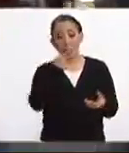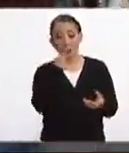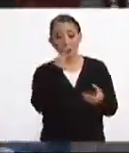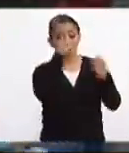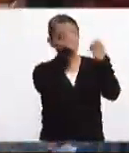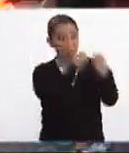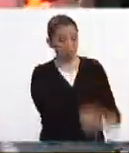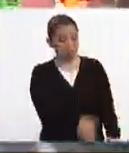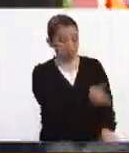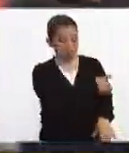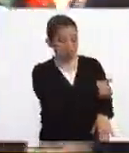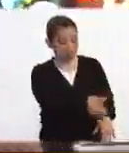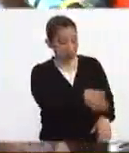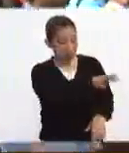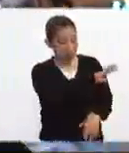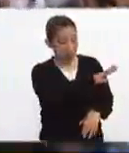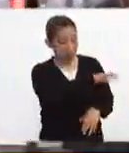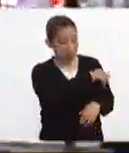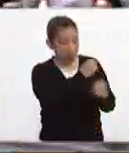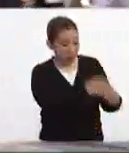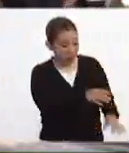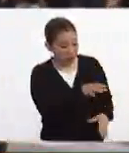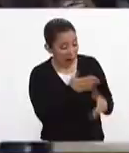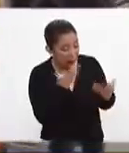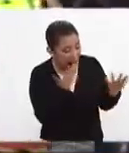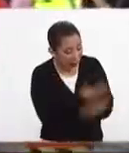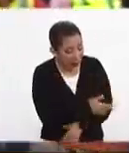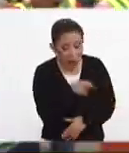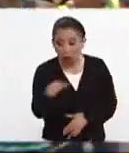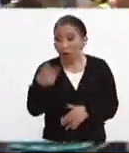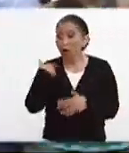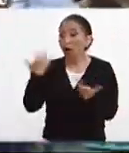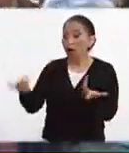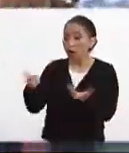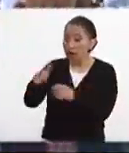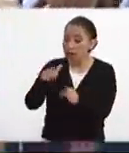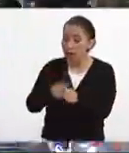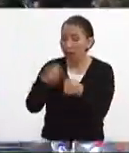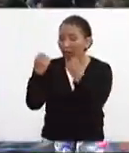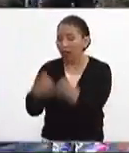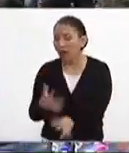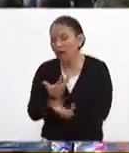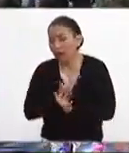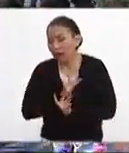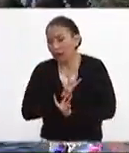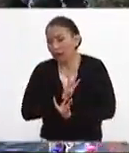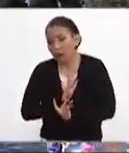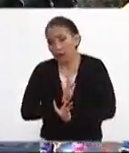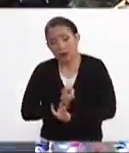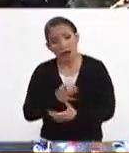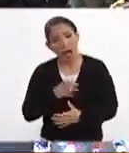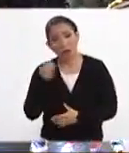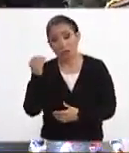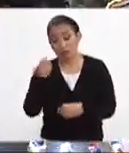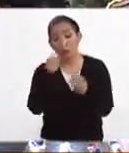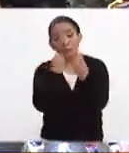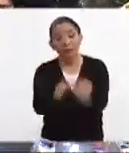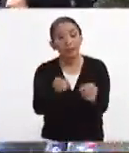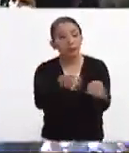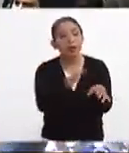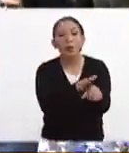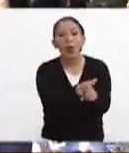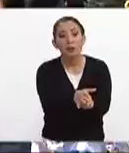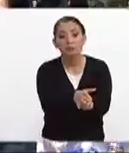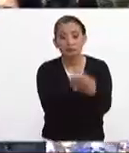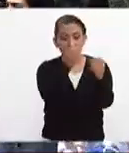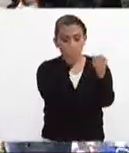de pérdida hablamos de la pérdida de un familiar de la pérdida de una mascota hay que decirlo así hay muchos tipos de pérdida